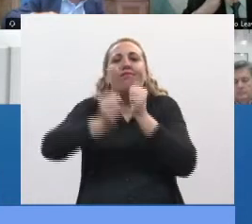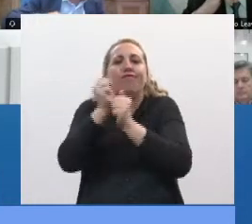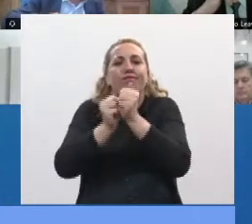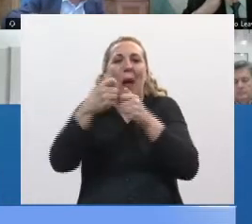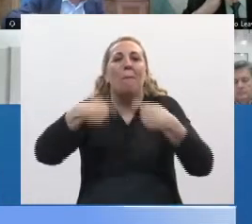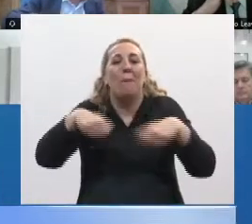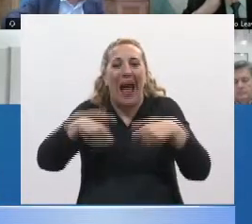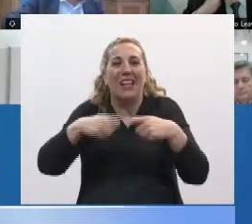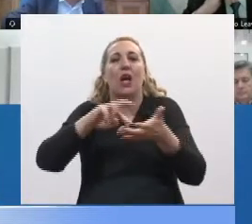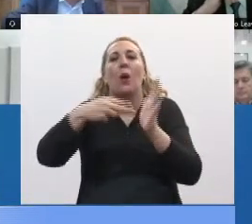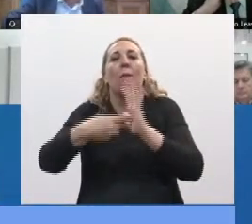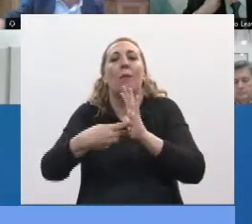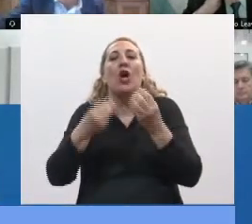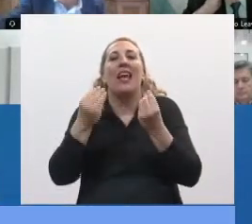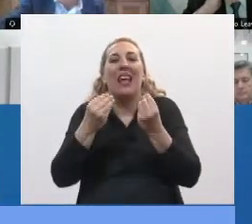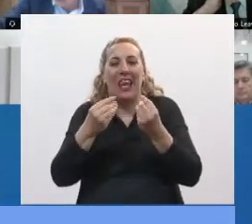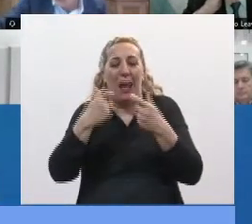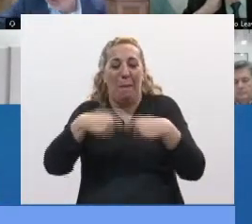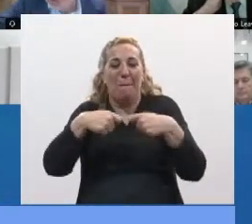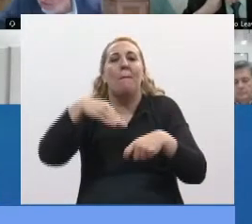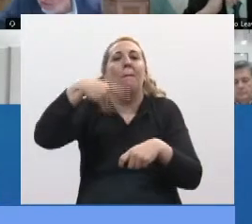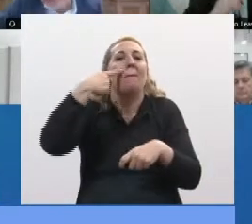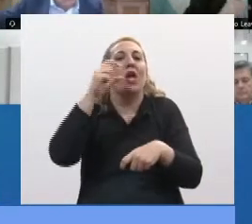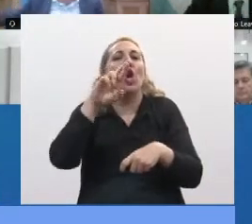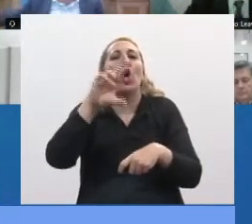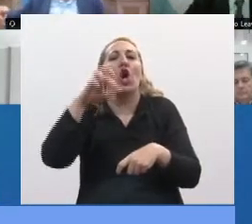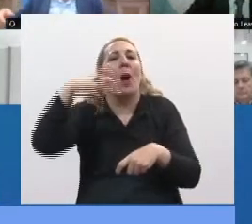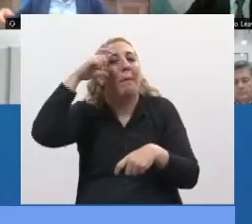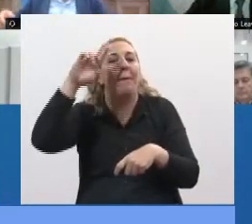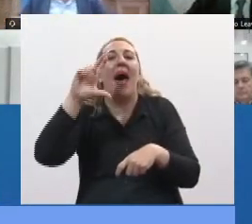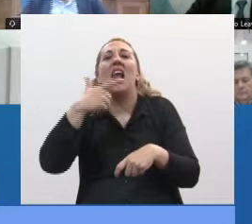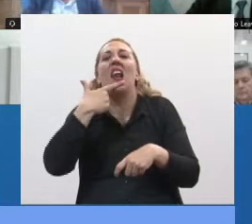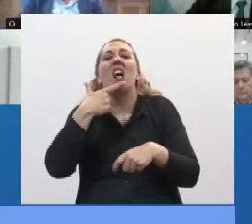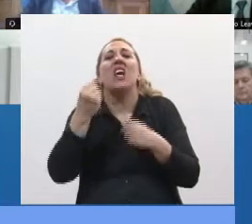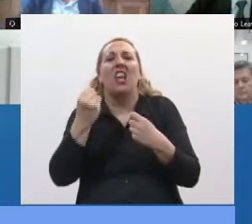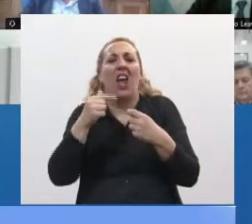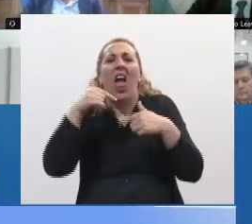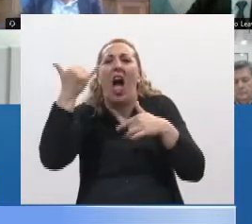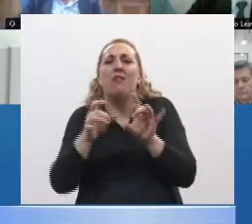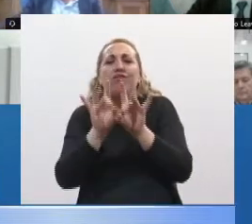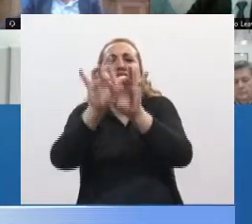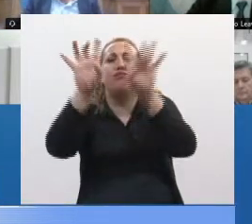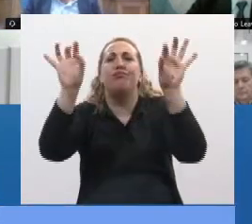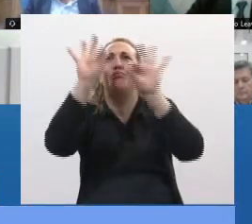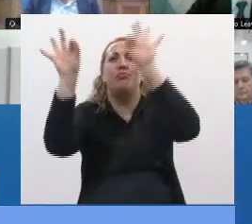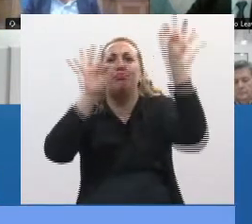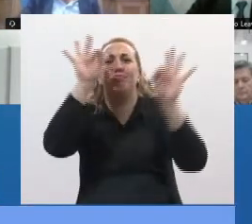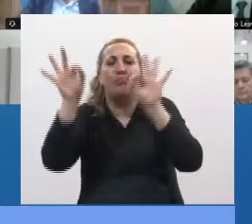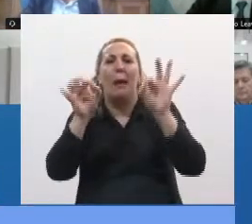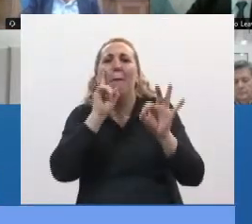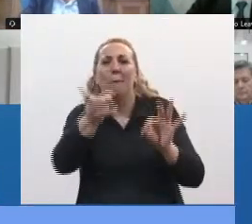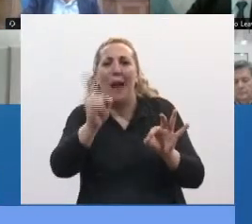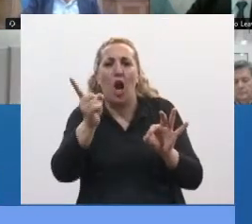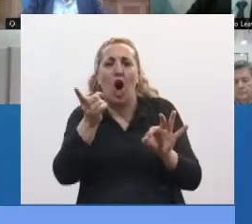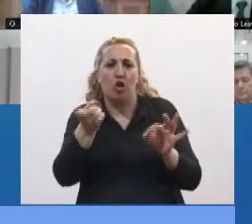el gran problema con las microperlas de plástico, señora presidenta, es que no se degradan, se acumulan en el ambiente, principalmente marino,